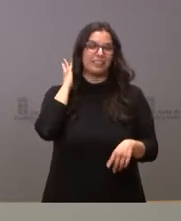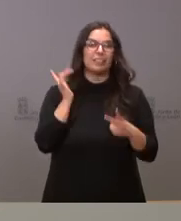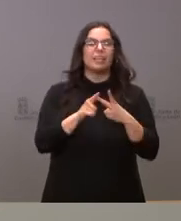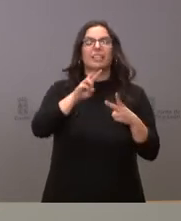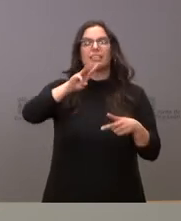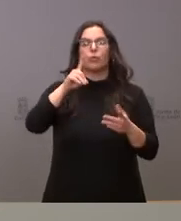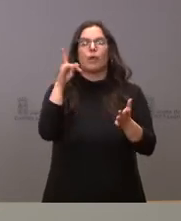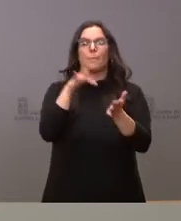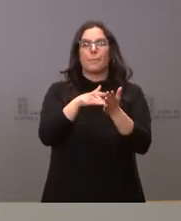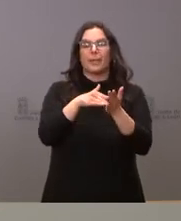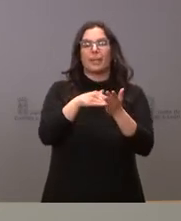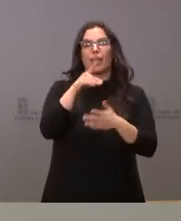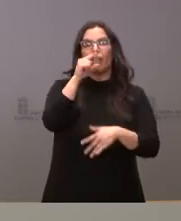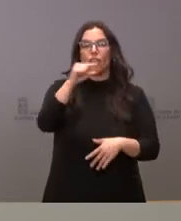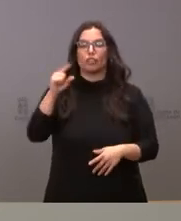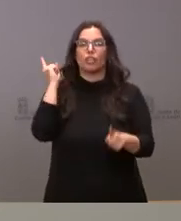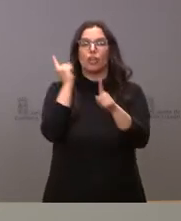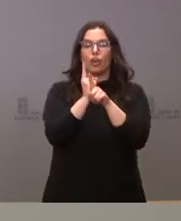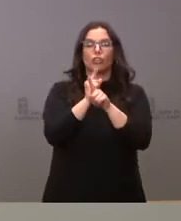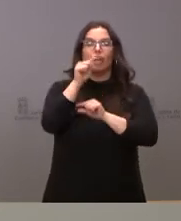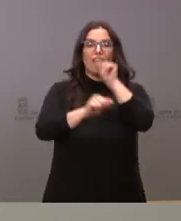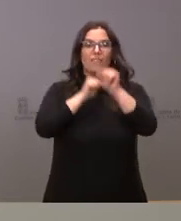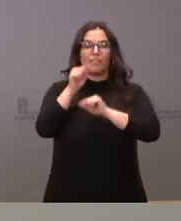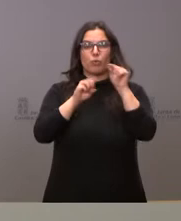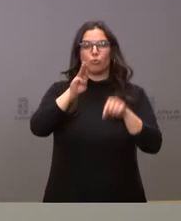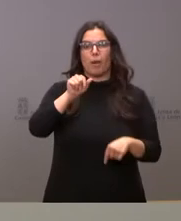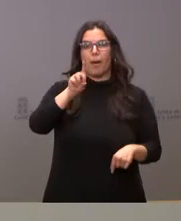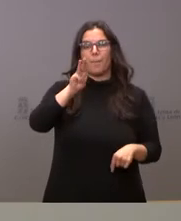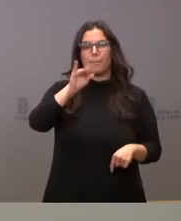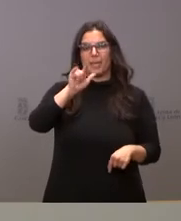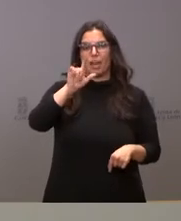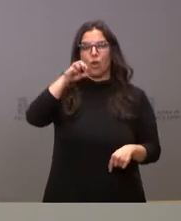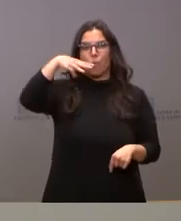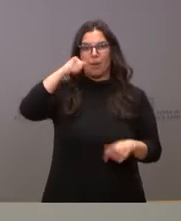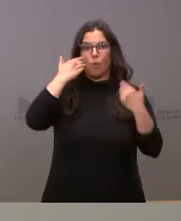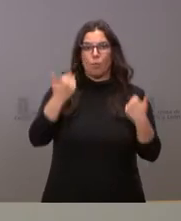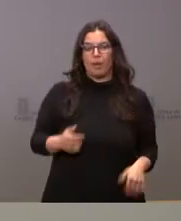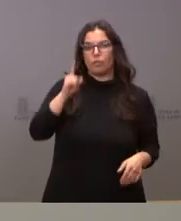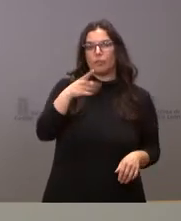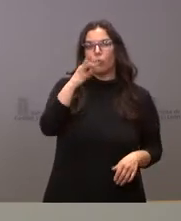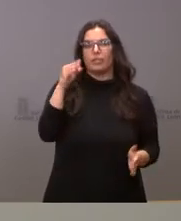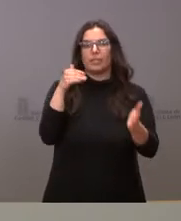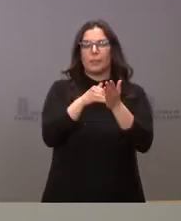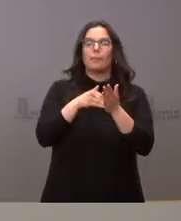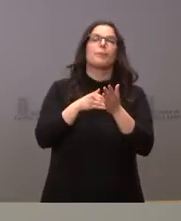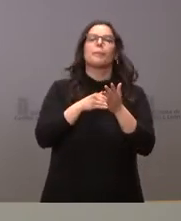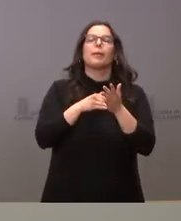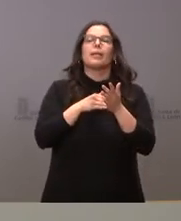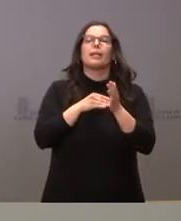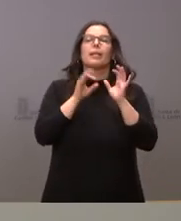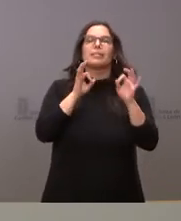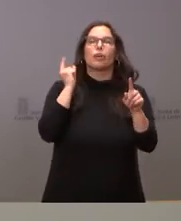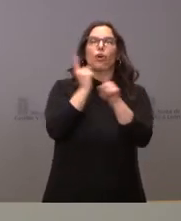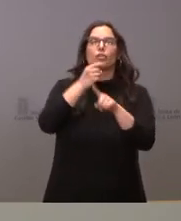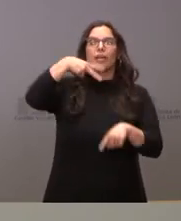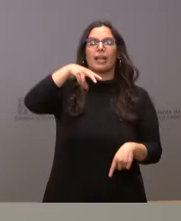.000 dosis de la vacuna frente al virus del papiloma humano y 40.000 dosis de la vacuna polisacárida frente al neumococo